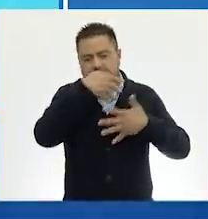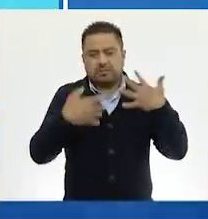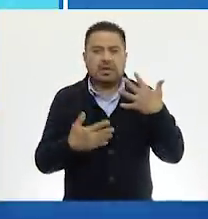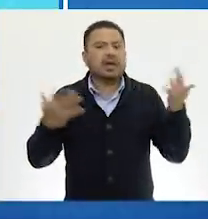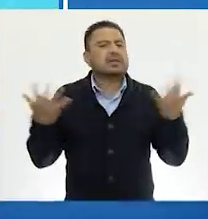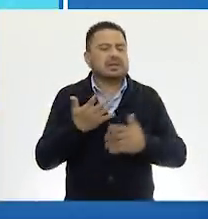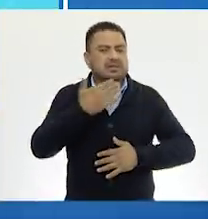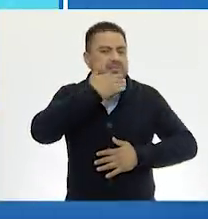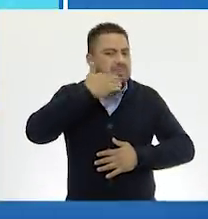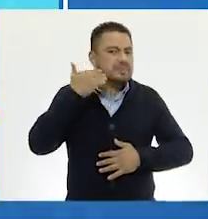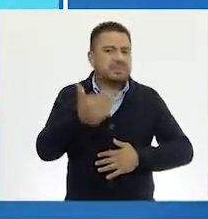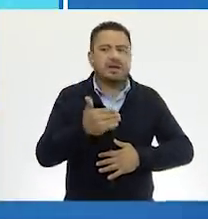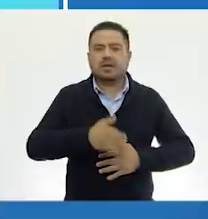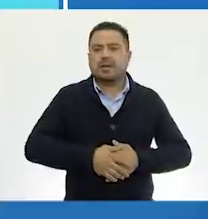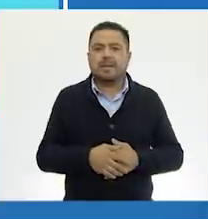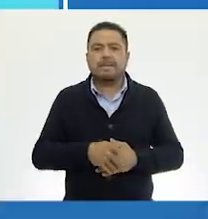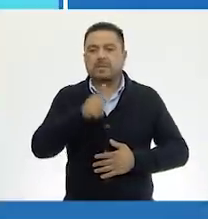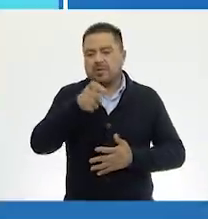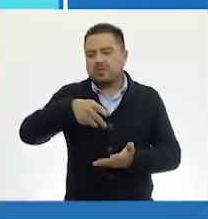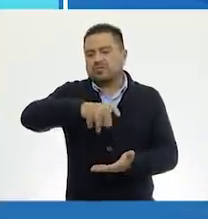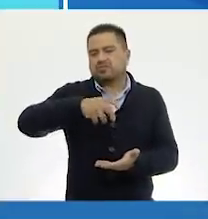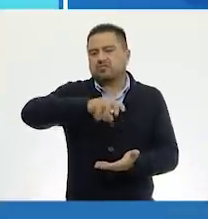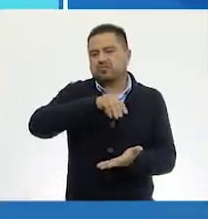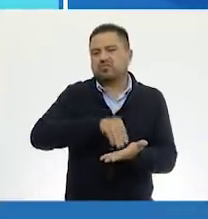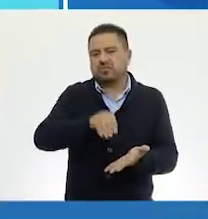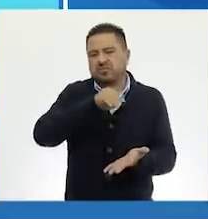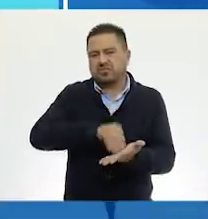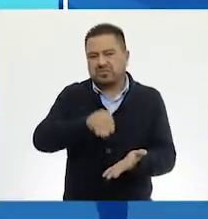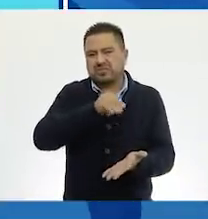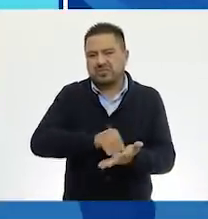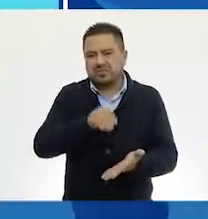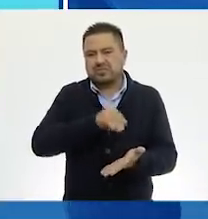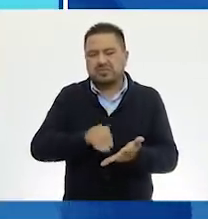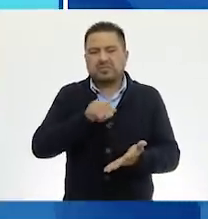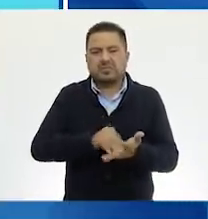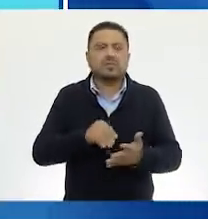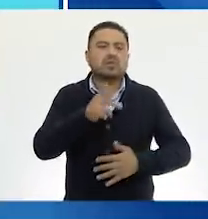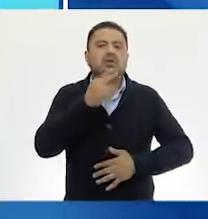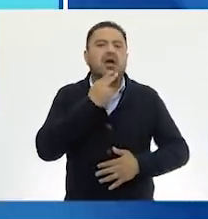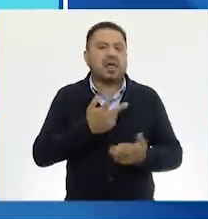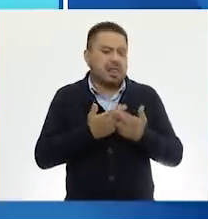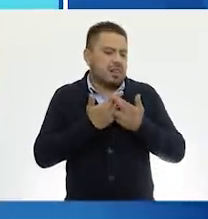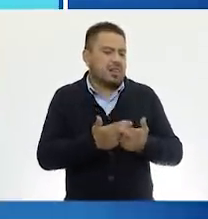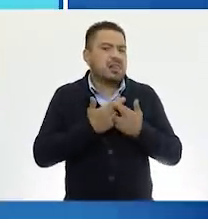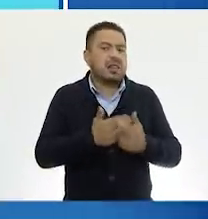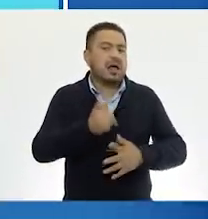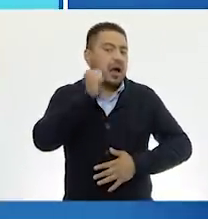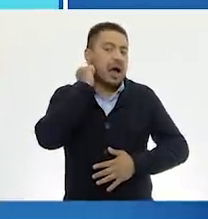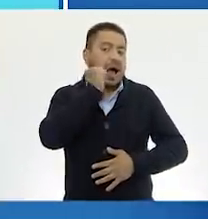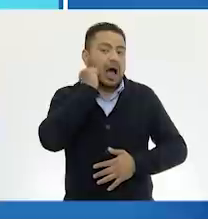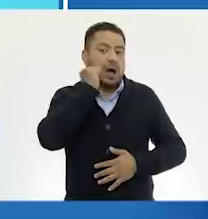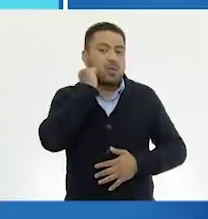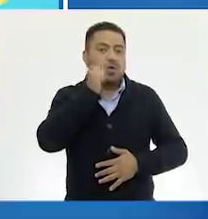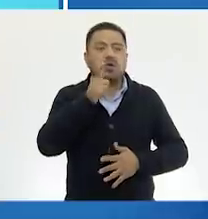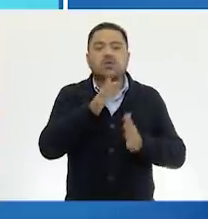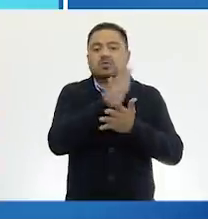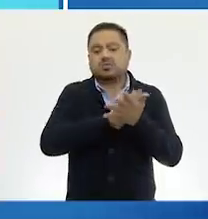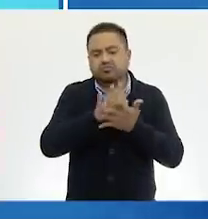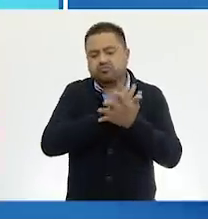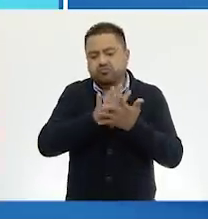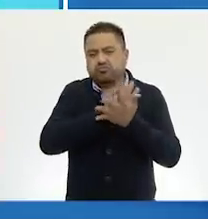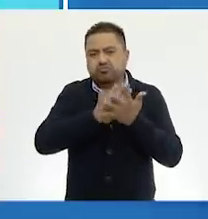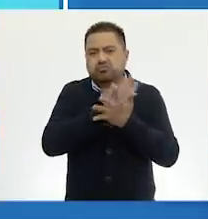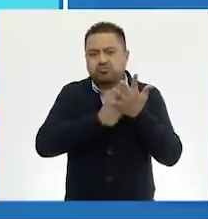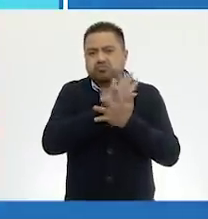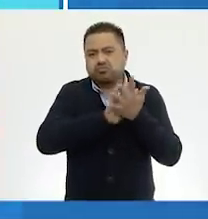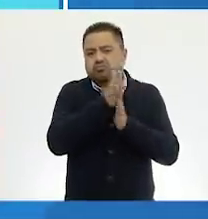hacerlo correctamente. Moja tus manos. Usa suficiente jabón. Frota tus palmas